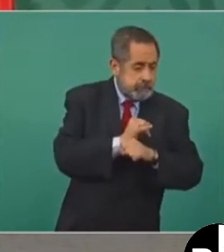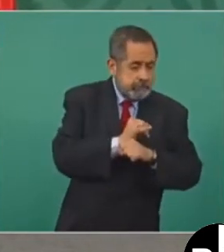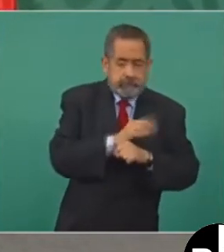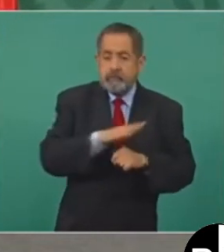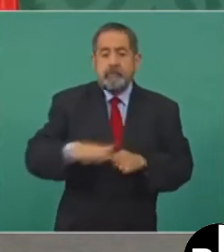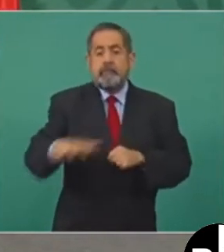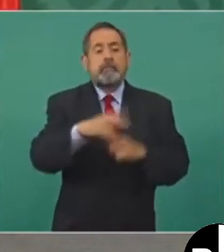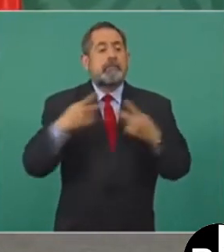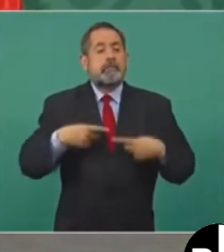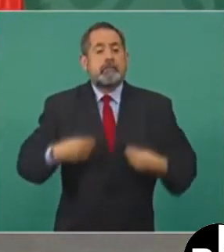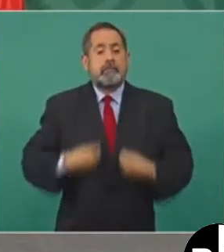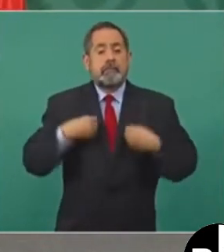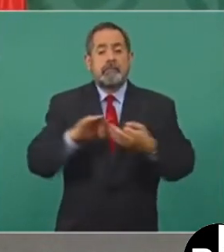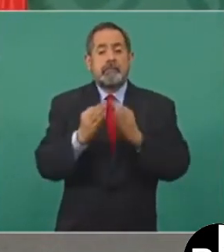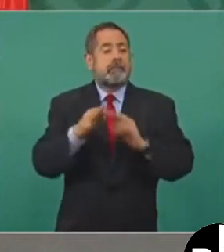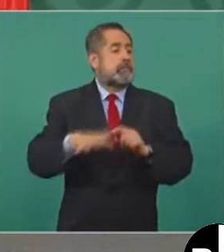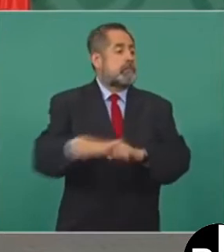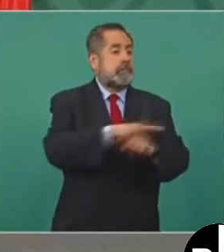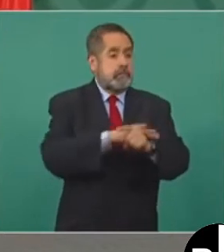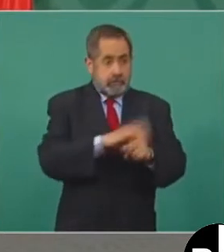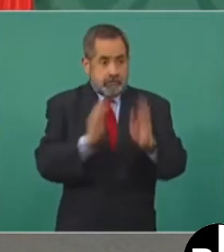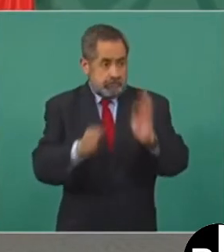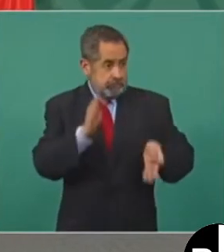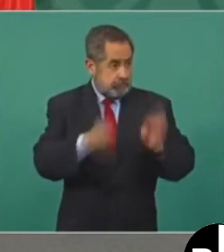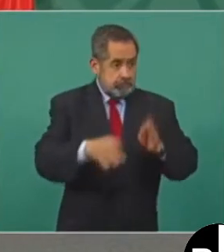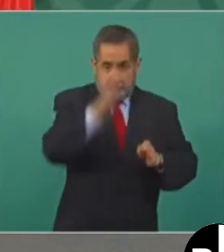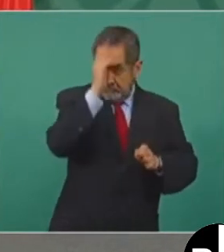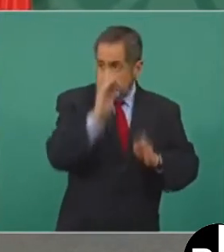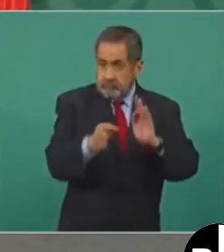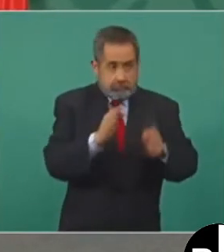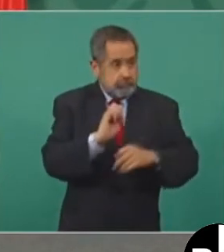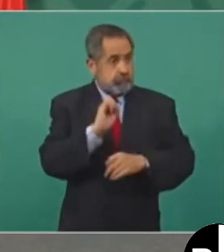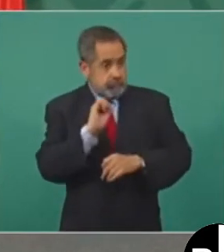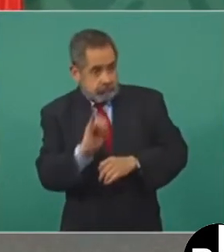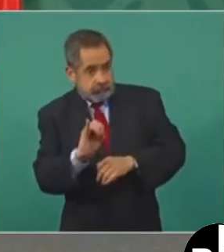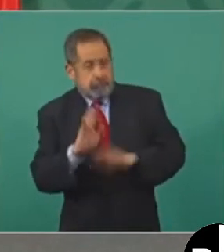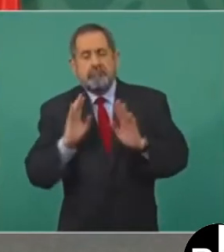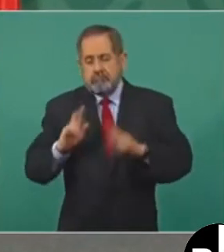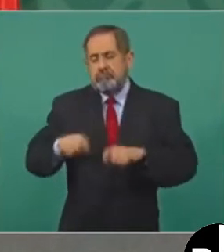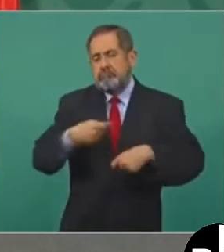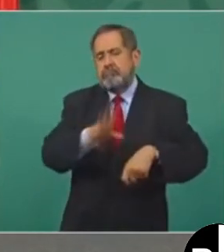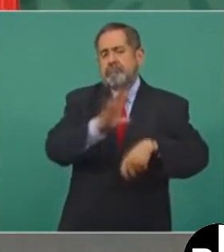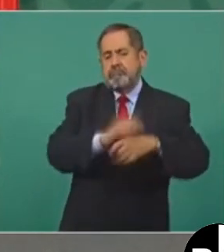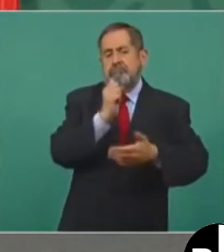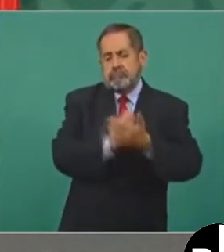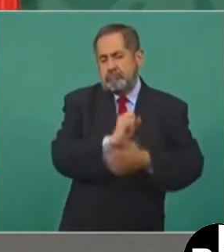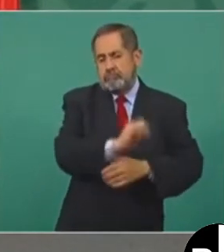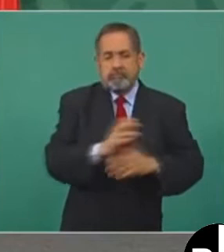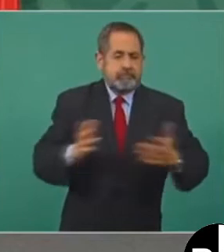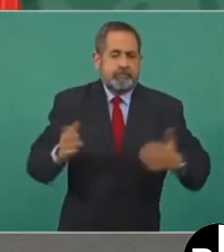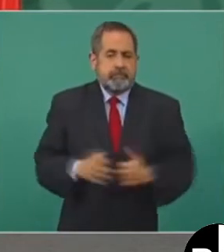ciudadanos, no se va a permitir. Hasta ahora